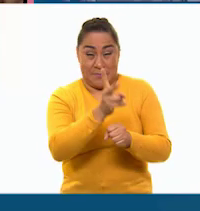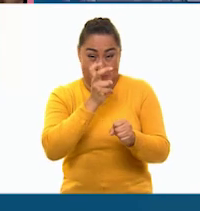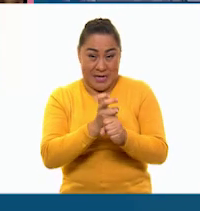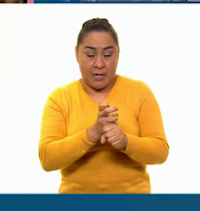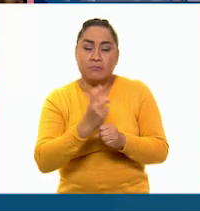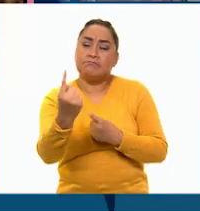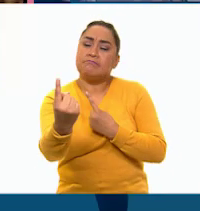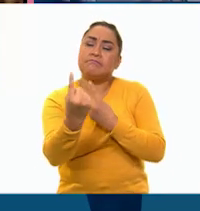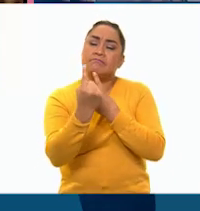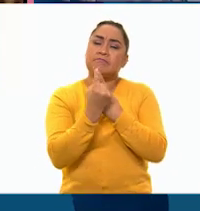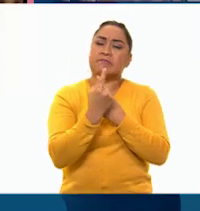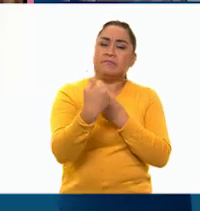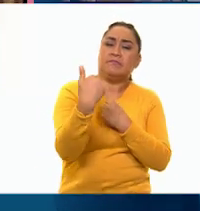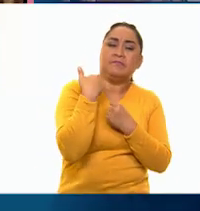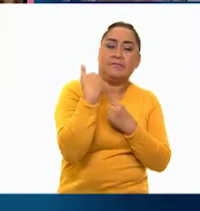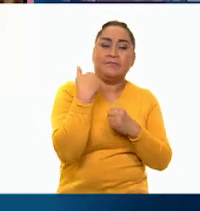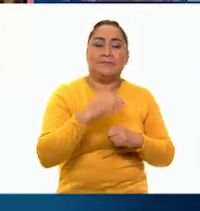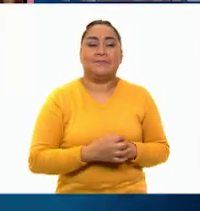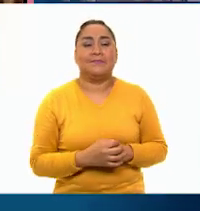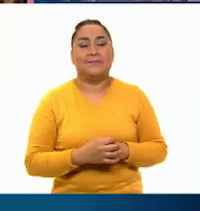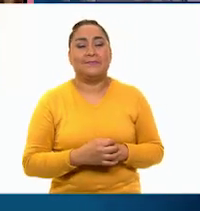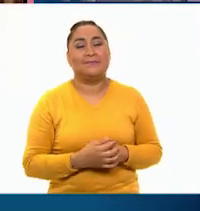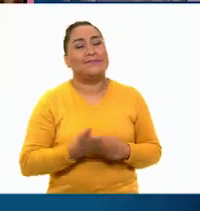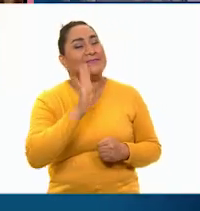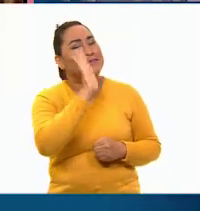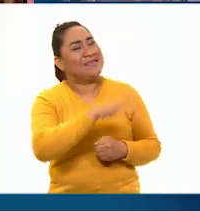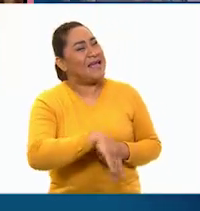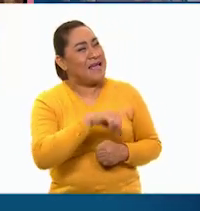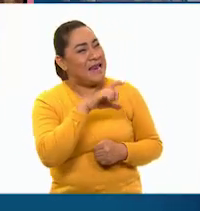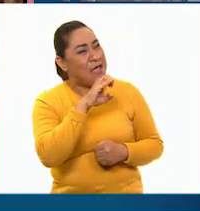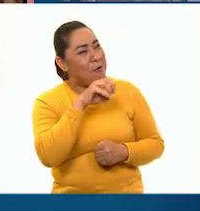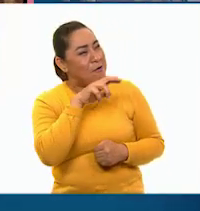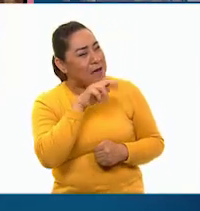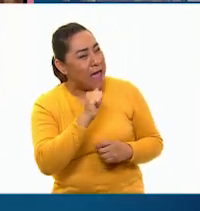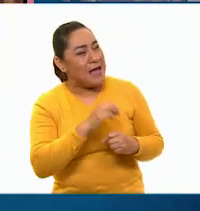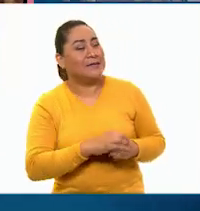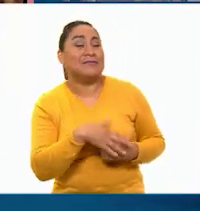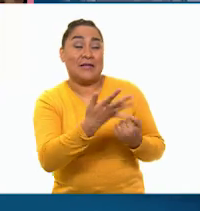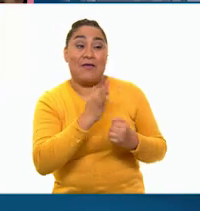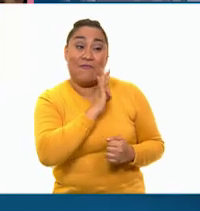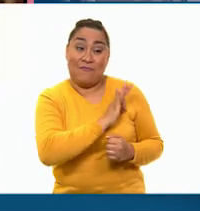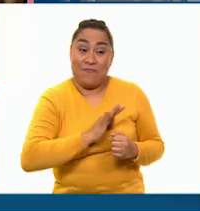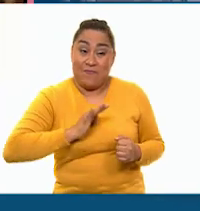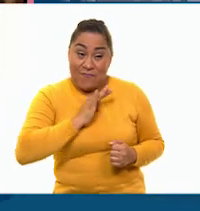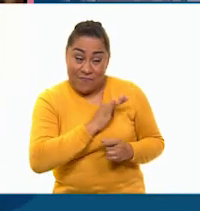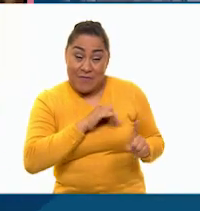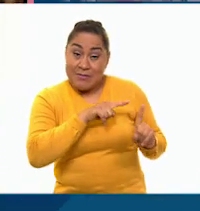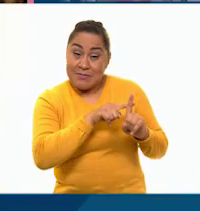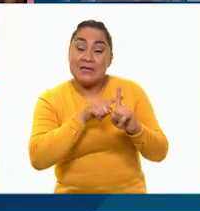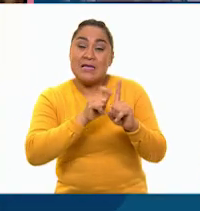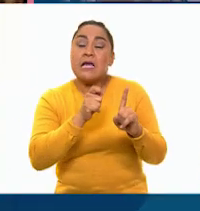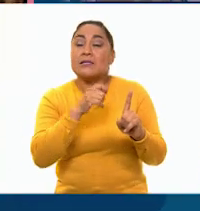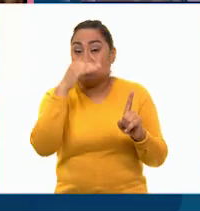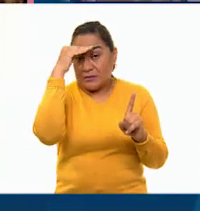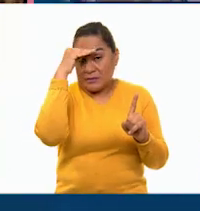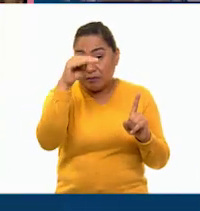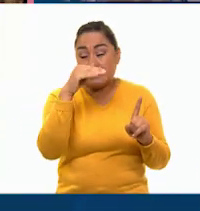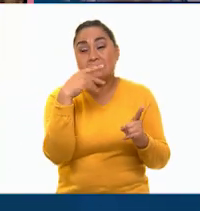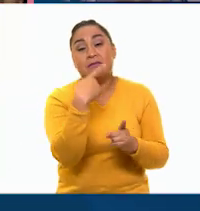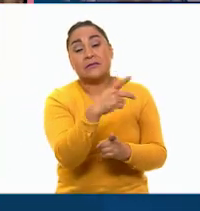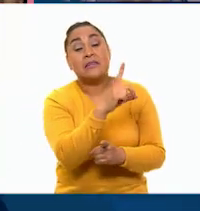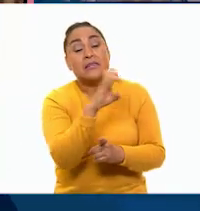acercó a mí y me dijo ¡Ay, Leona! Muchas felicidades. Ya eres la señora de